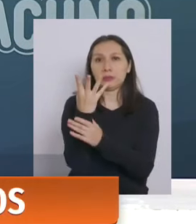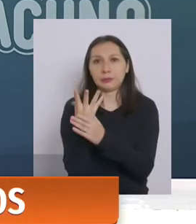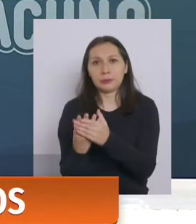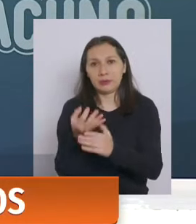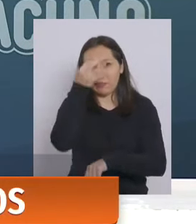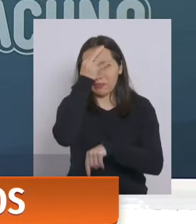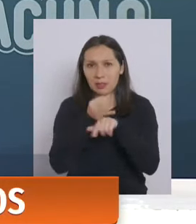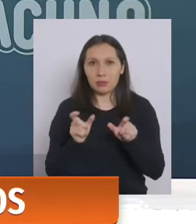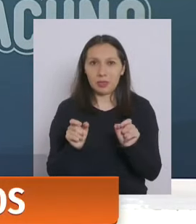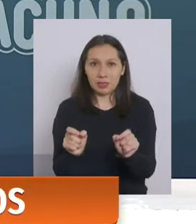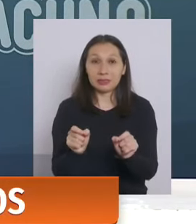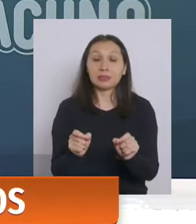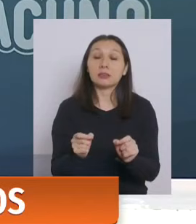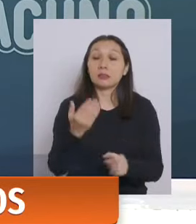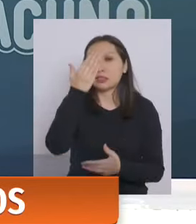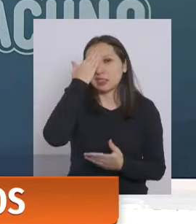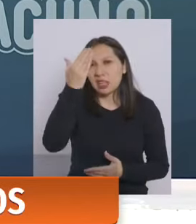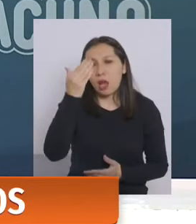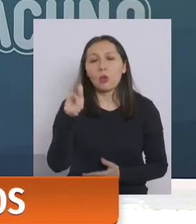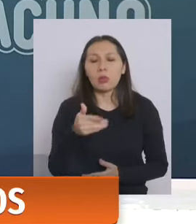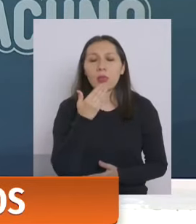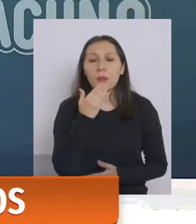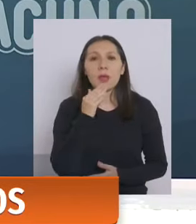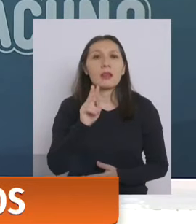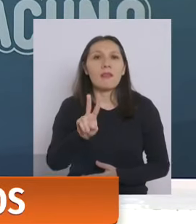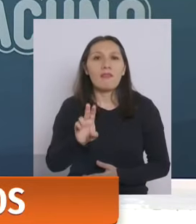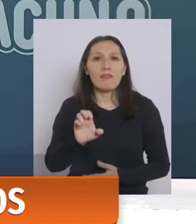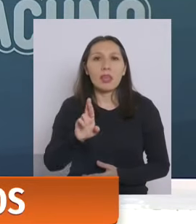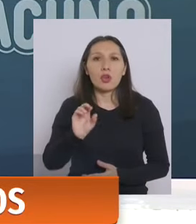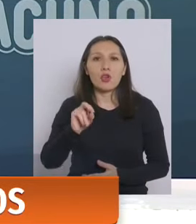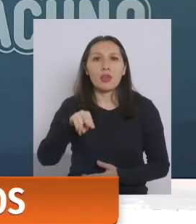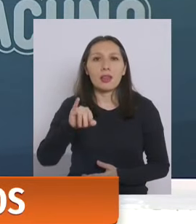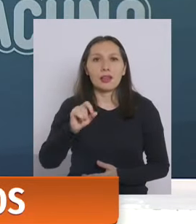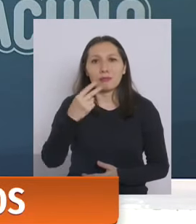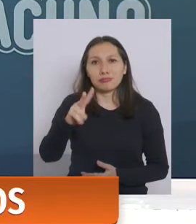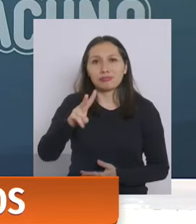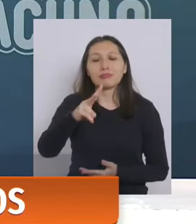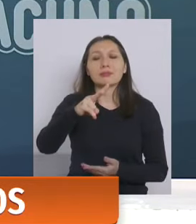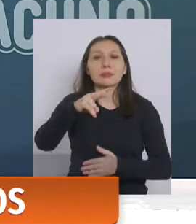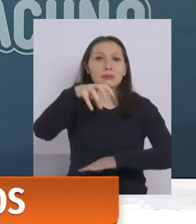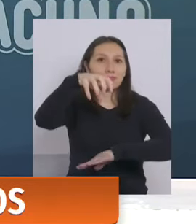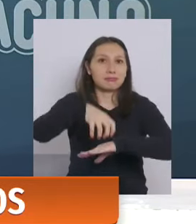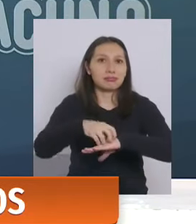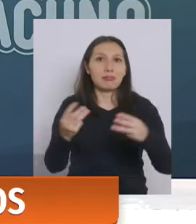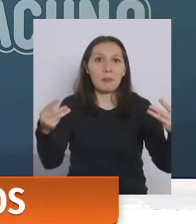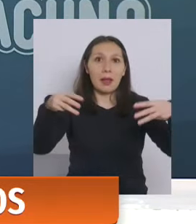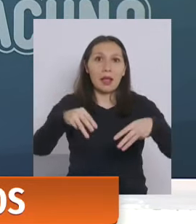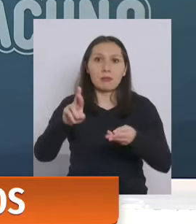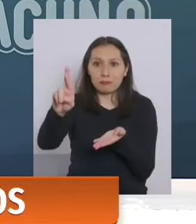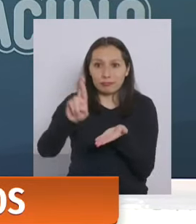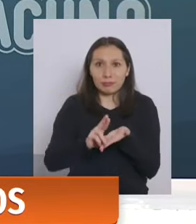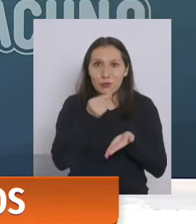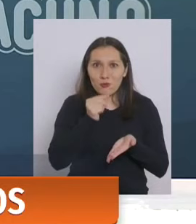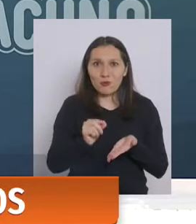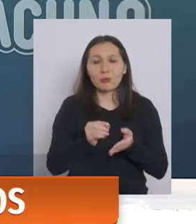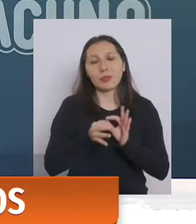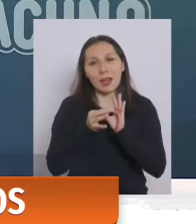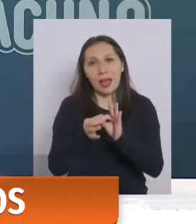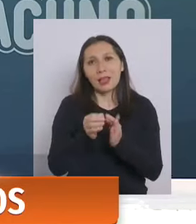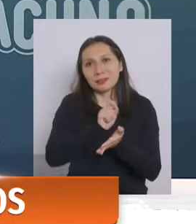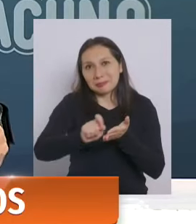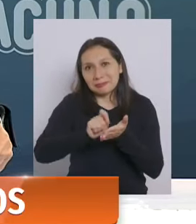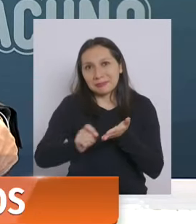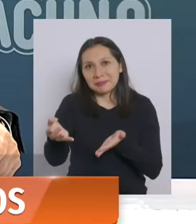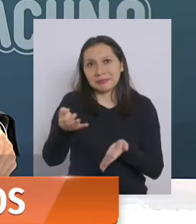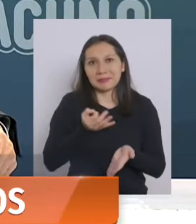esta enfermedad así que un saludo también a verónica de magallanes que acaba de escribirme y le agradezco sus palabras